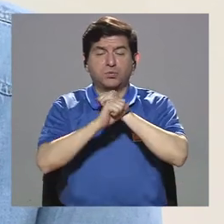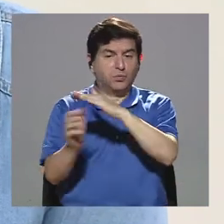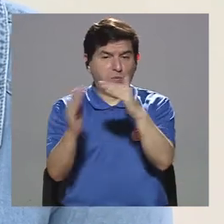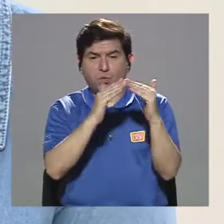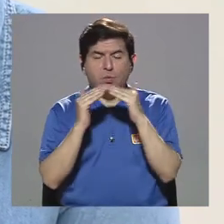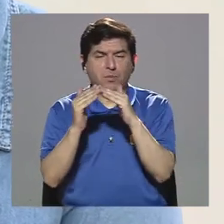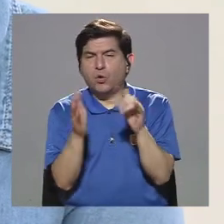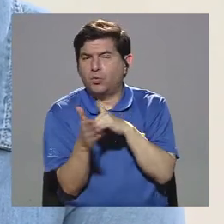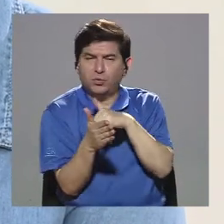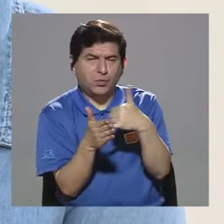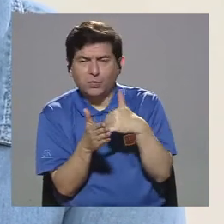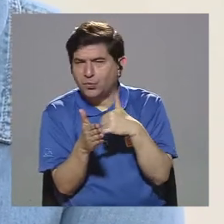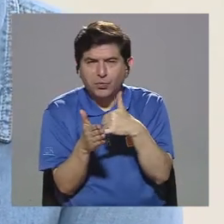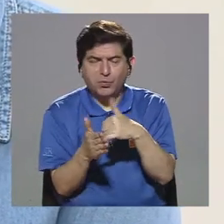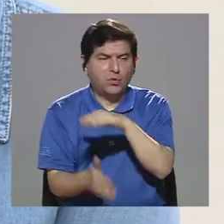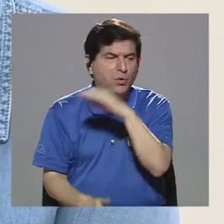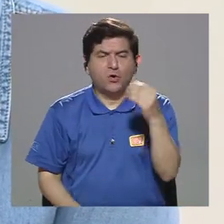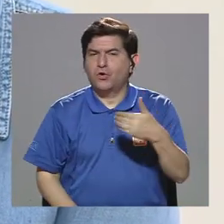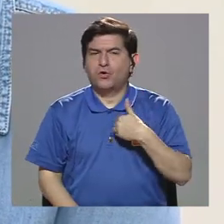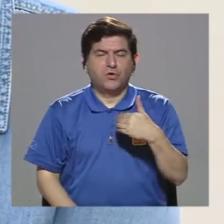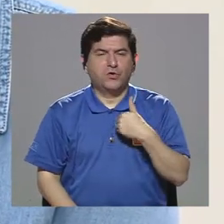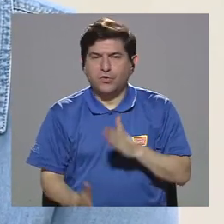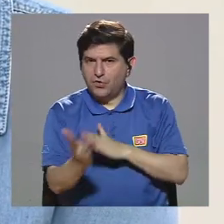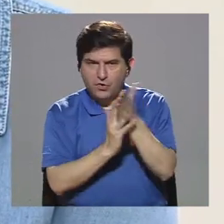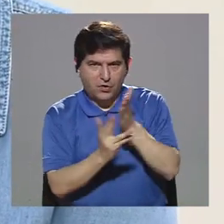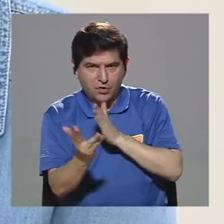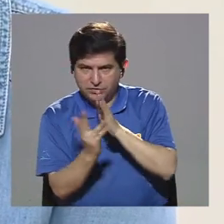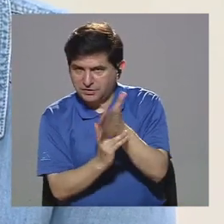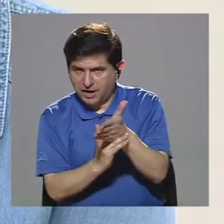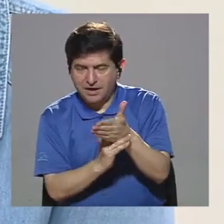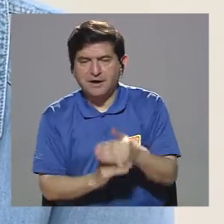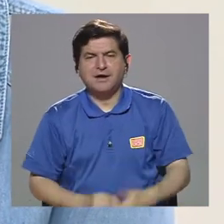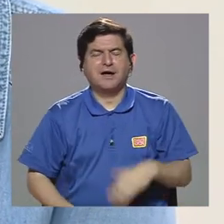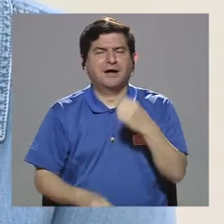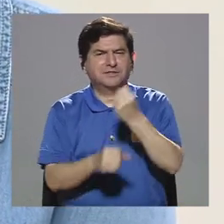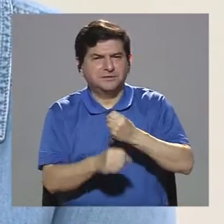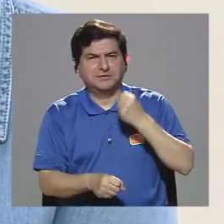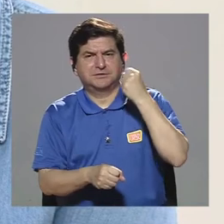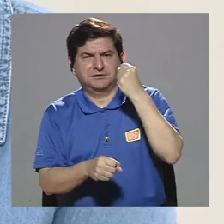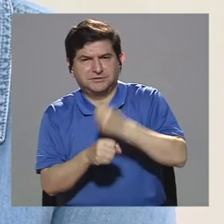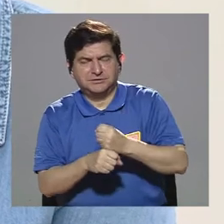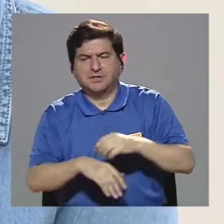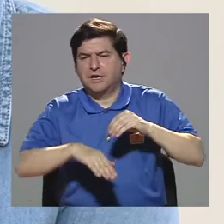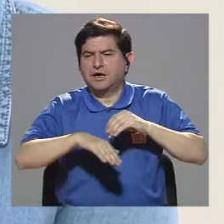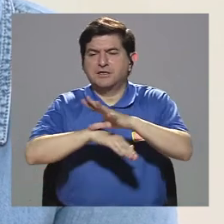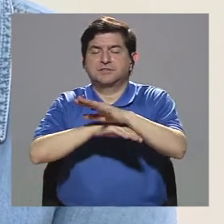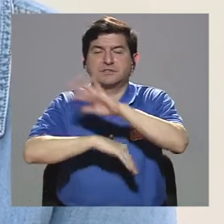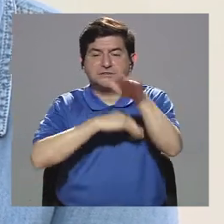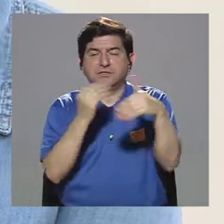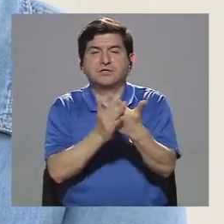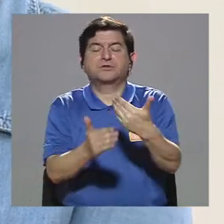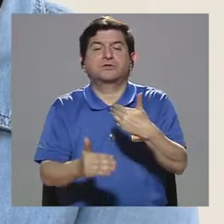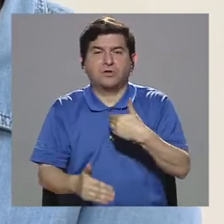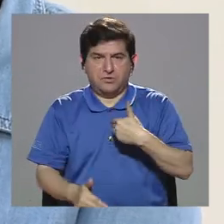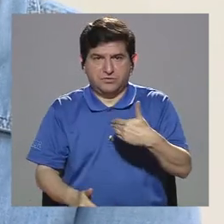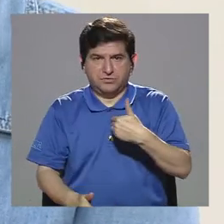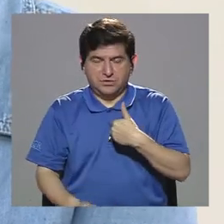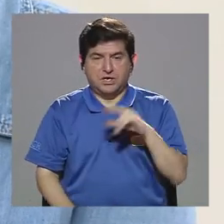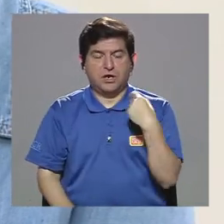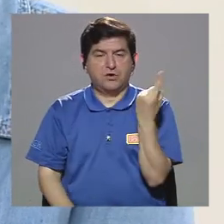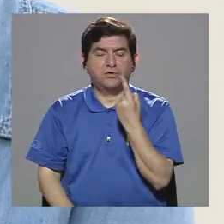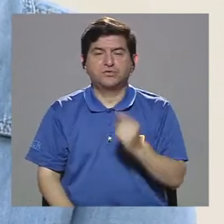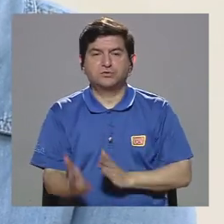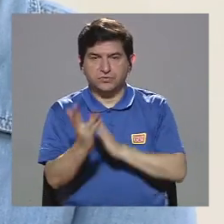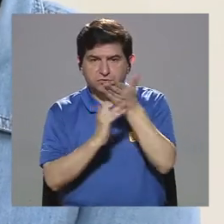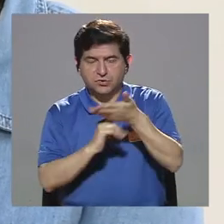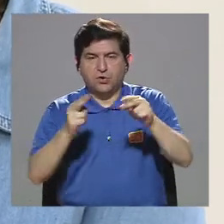vulnerables o que no tengan el acceso luchemos también hagamos incidencia para que todos cuenten con no solo el acceso a